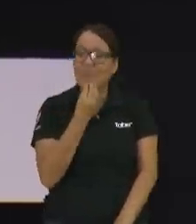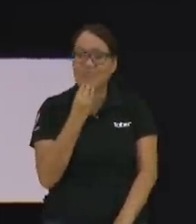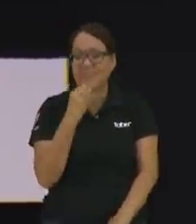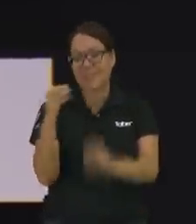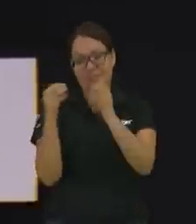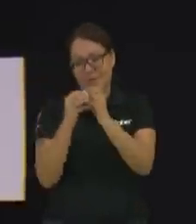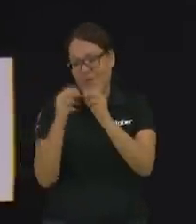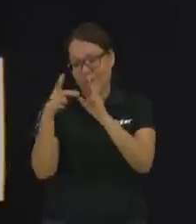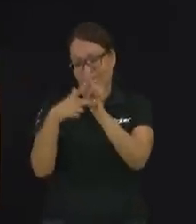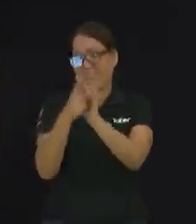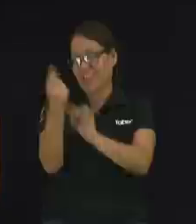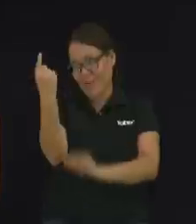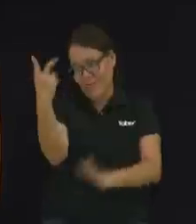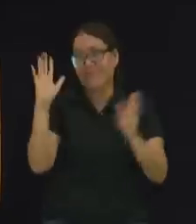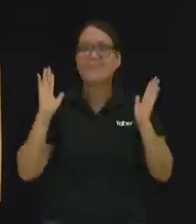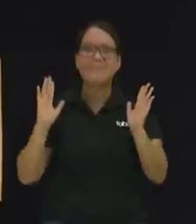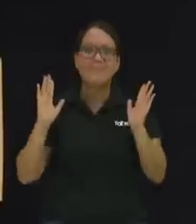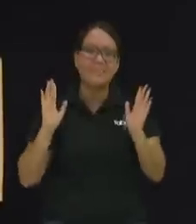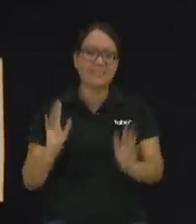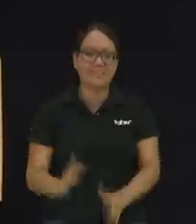el estrés en uno no